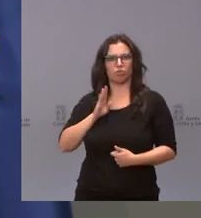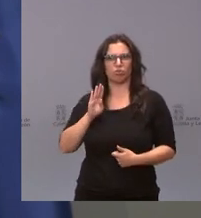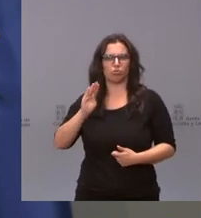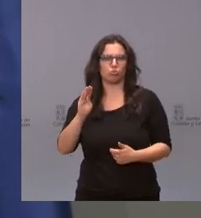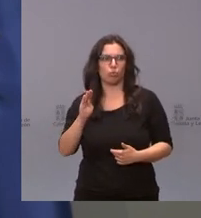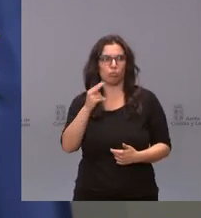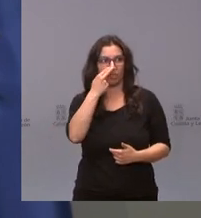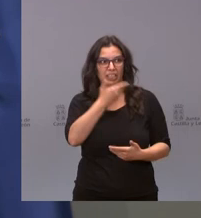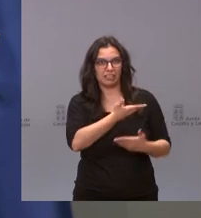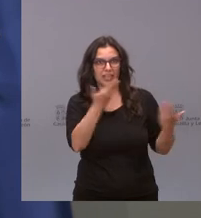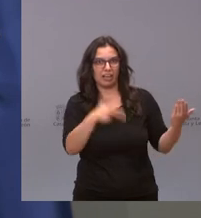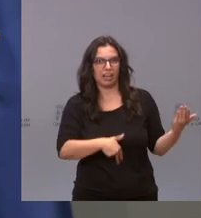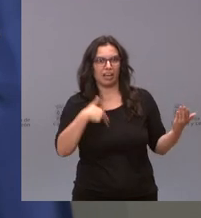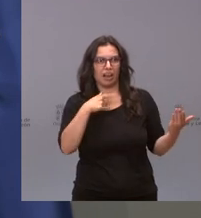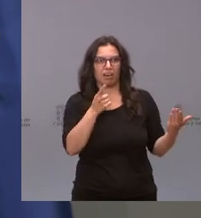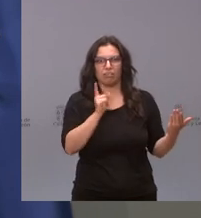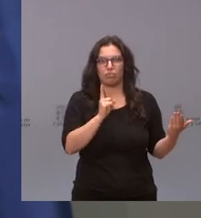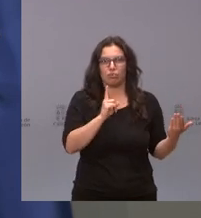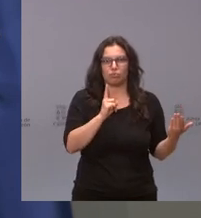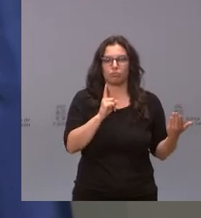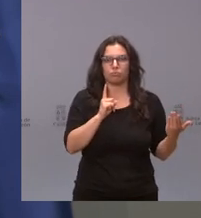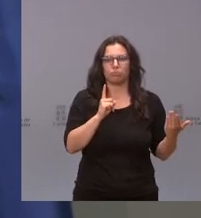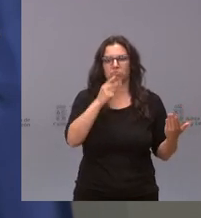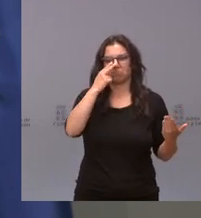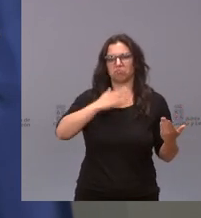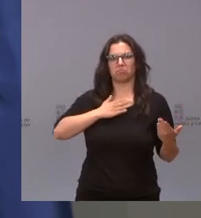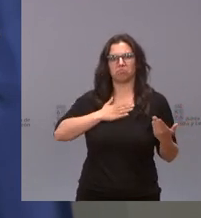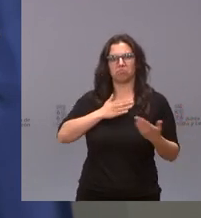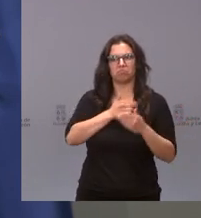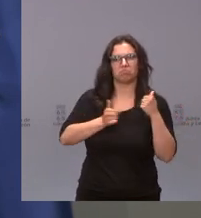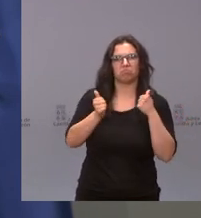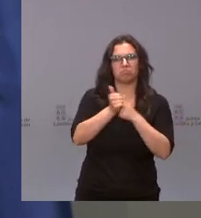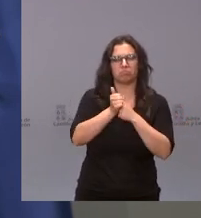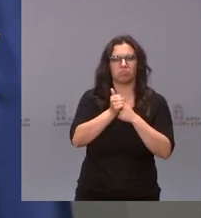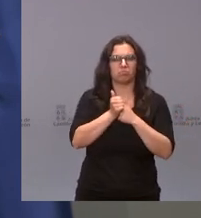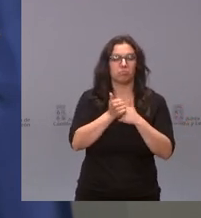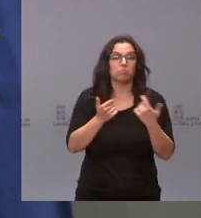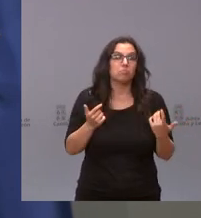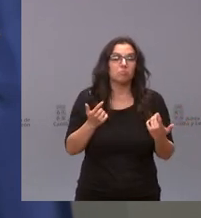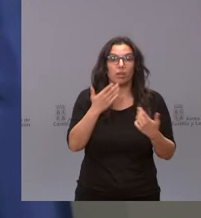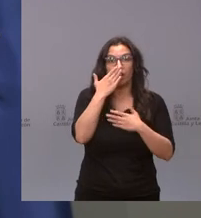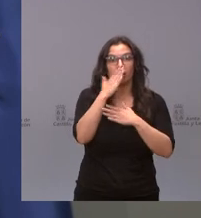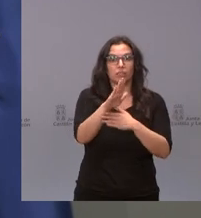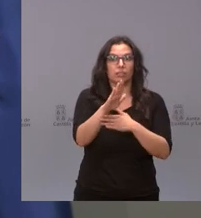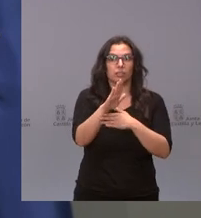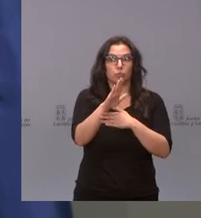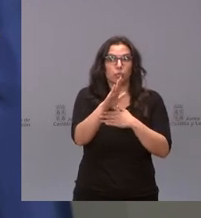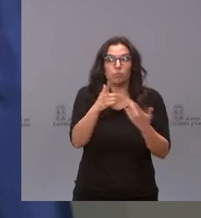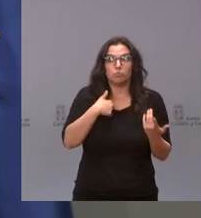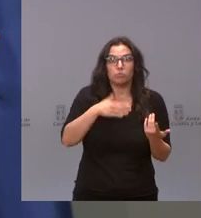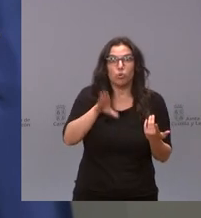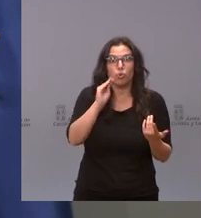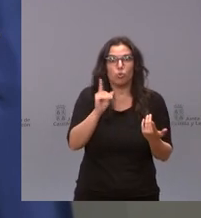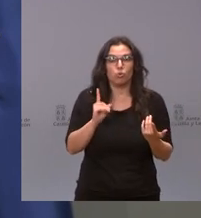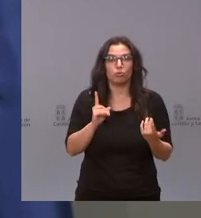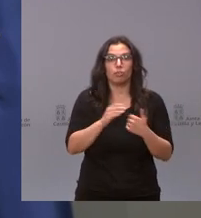intereses del conjunto de la provincia y del conjunto de la comunidad y esto es una actitud completamente incomprensible y nosotros no